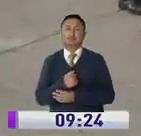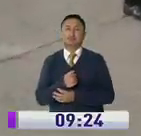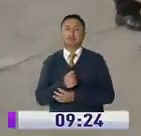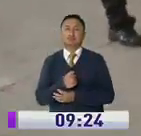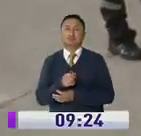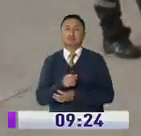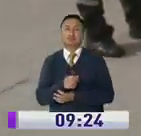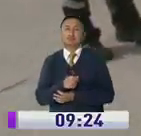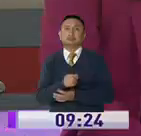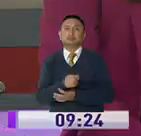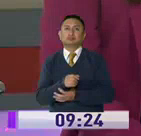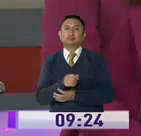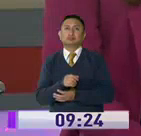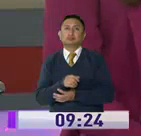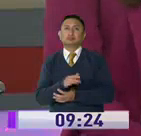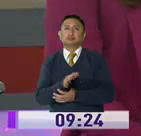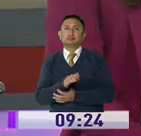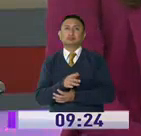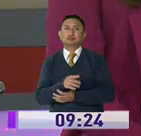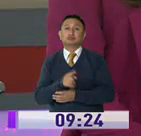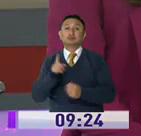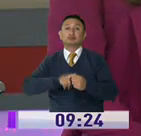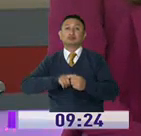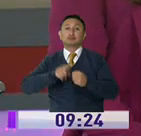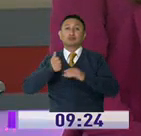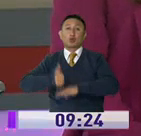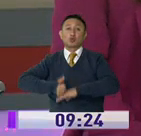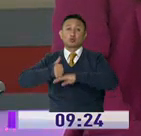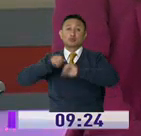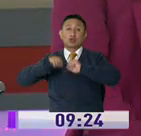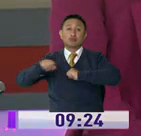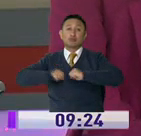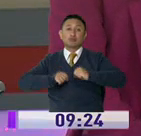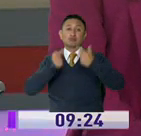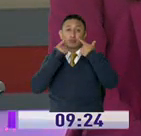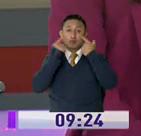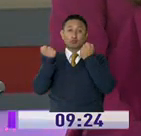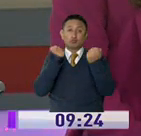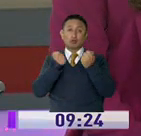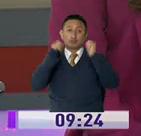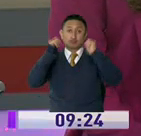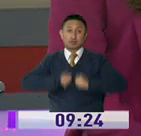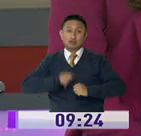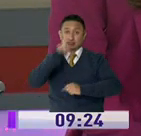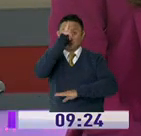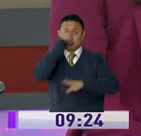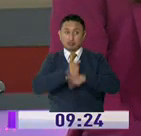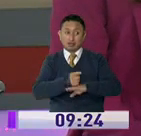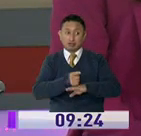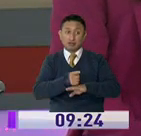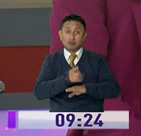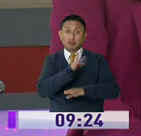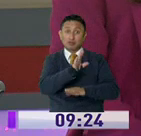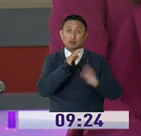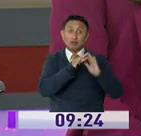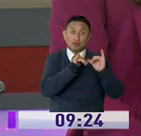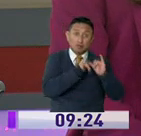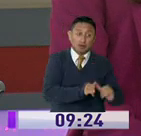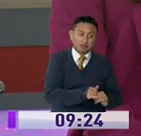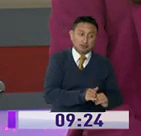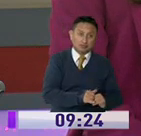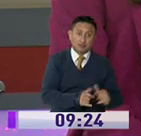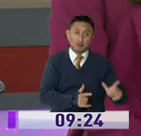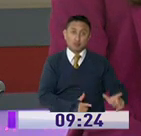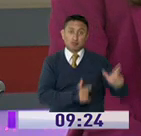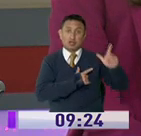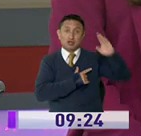Adriana Rojas. Y en Quito las autoridades realizan operativos de control para que se cumpla la disposición del toque de queda. Decenas de